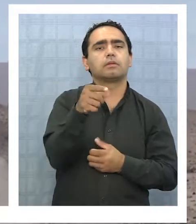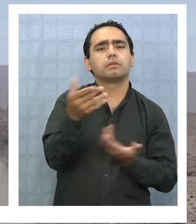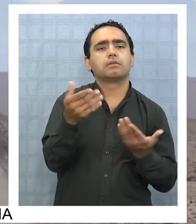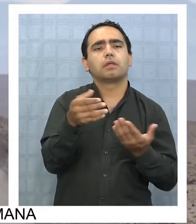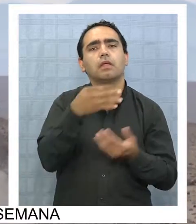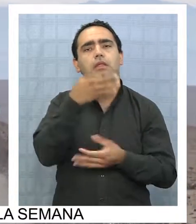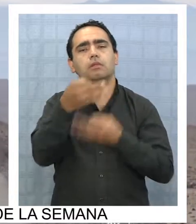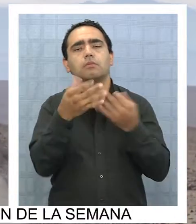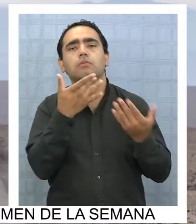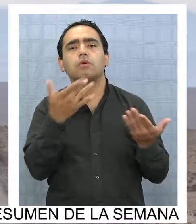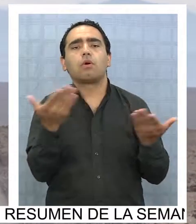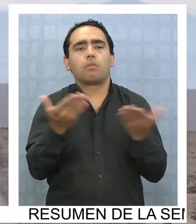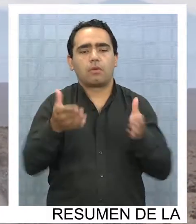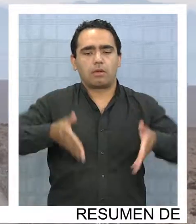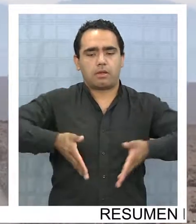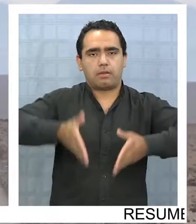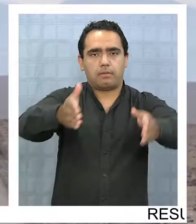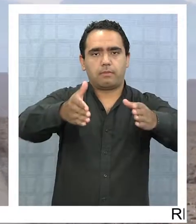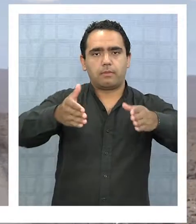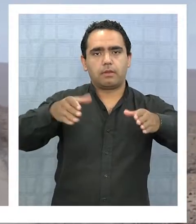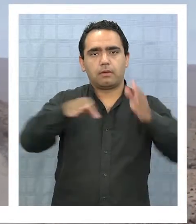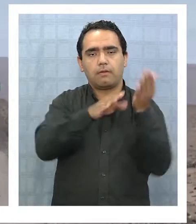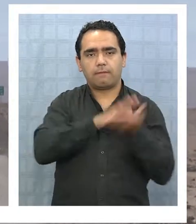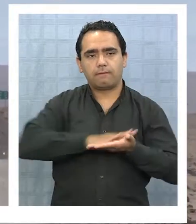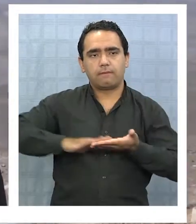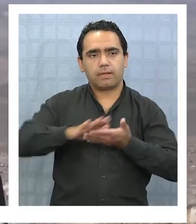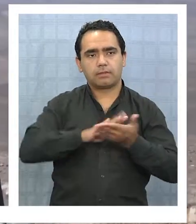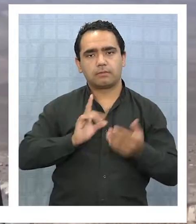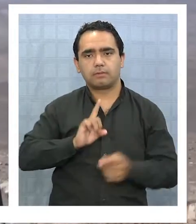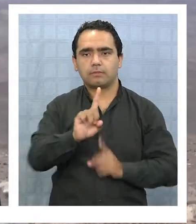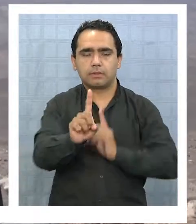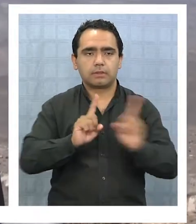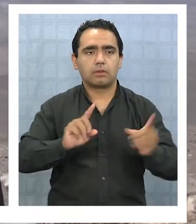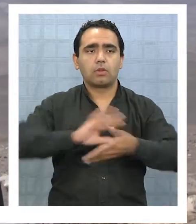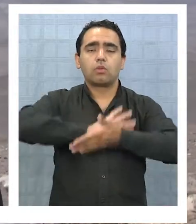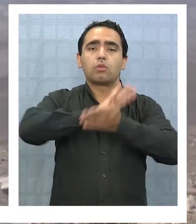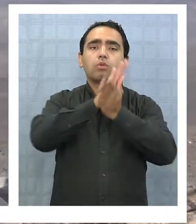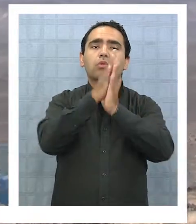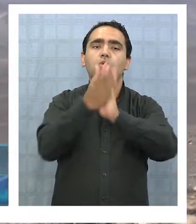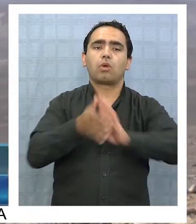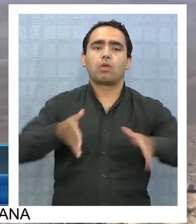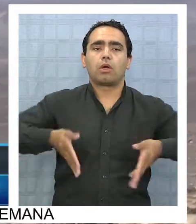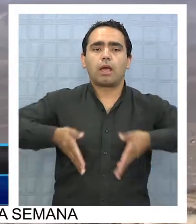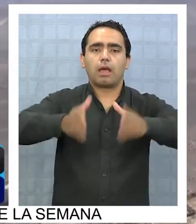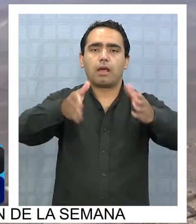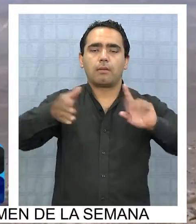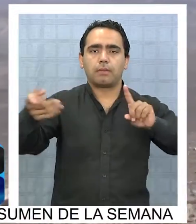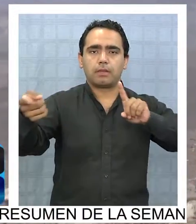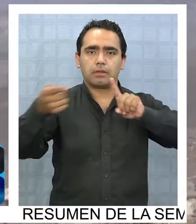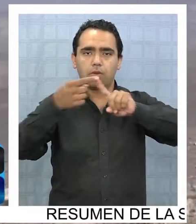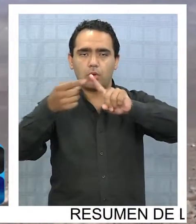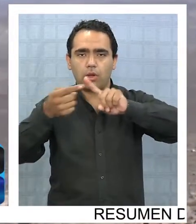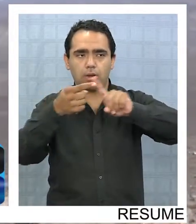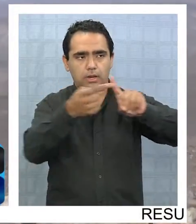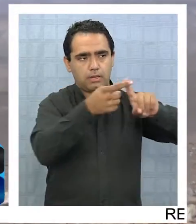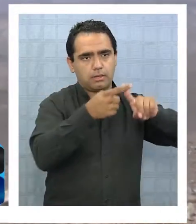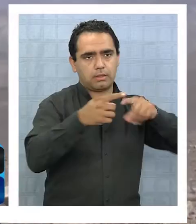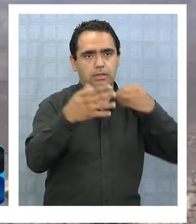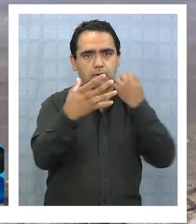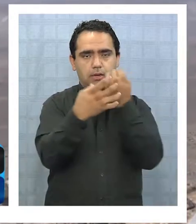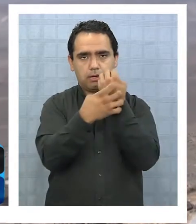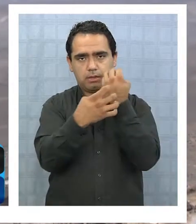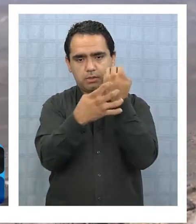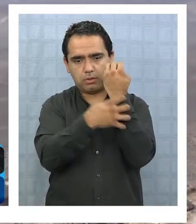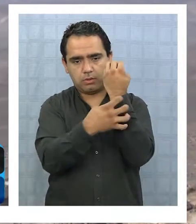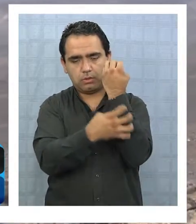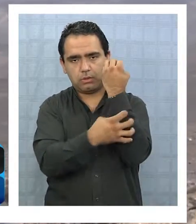de los caminos básicos en el marco de una visita a terreno. Todos estos caminos que conectan las distintas regiones,